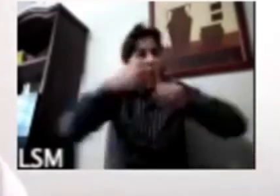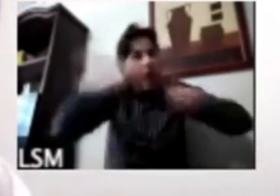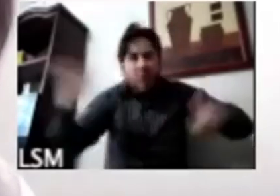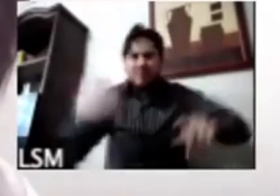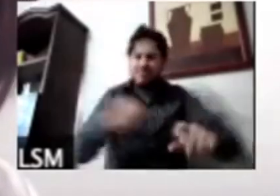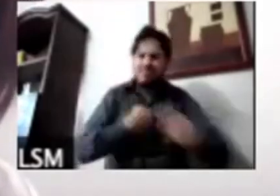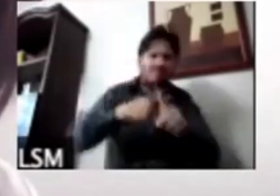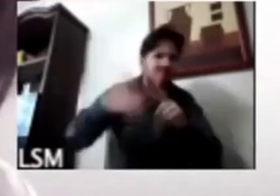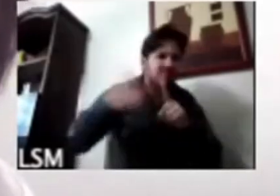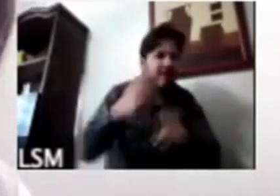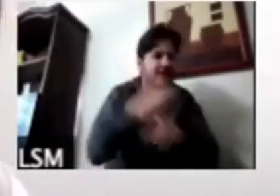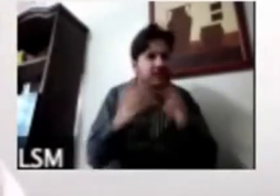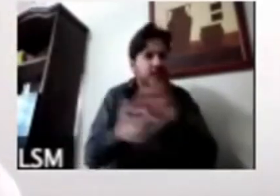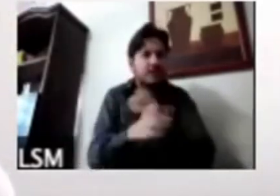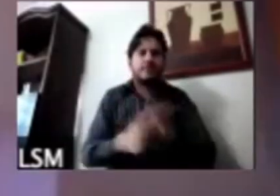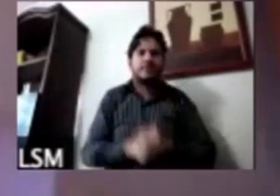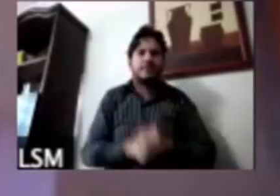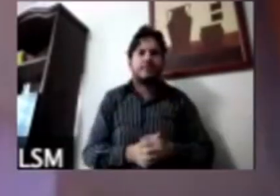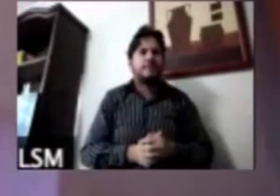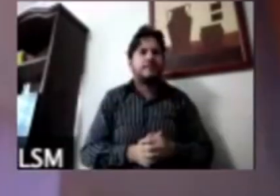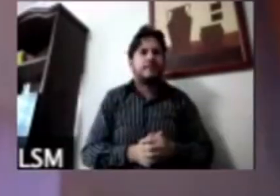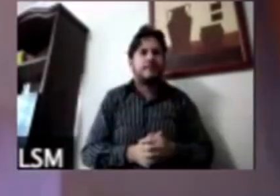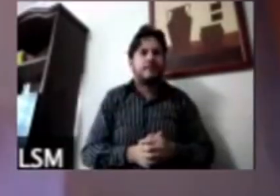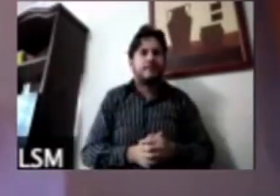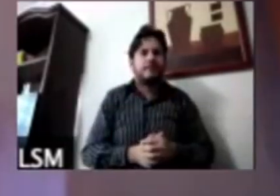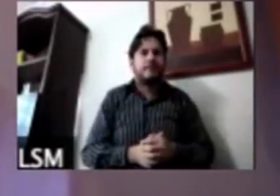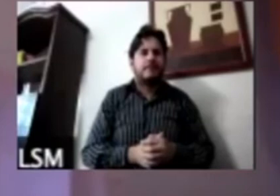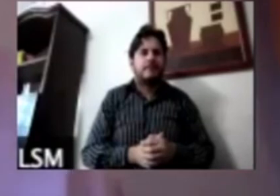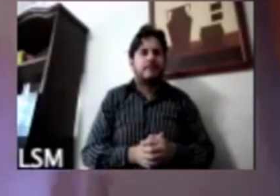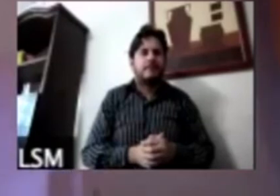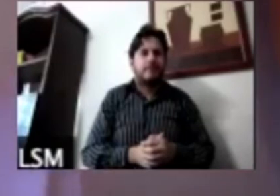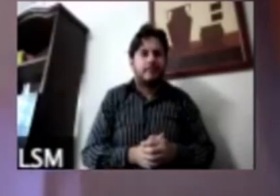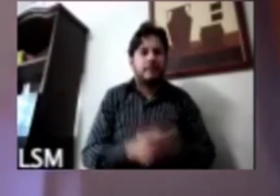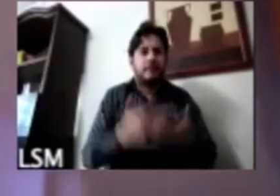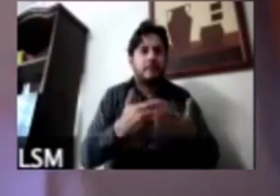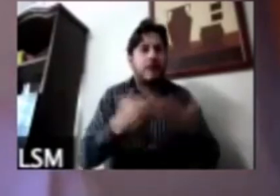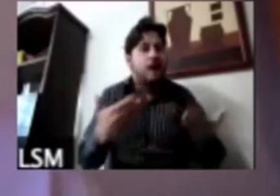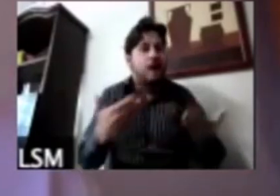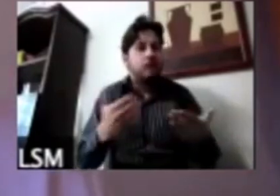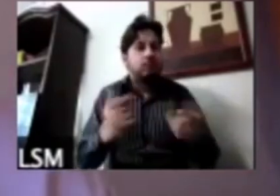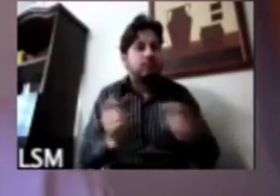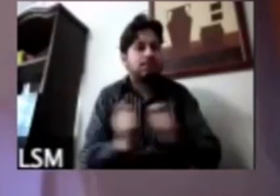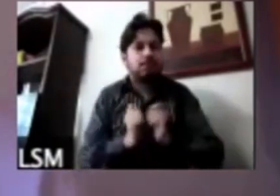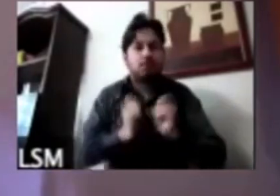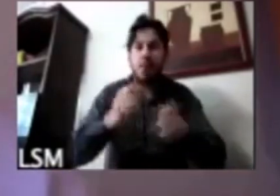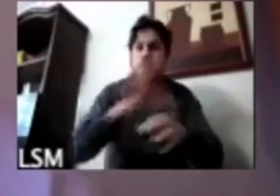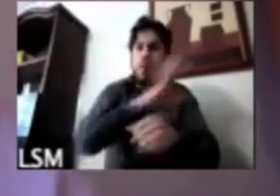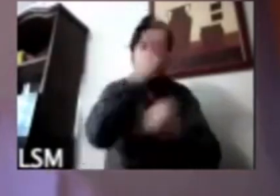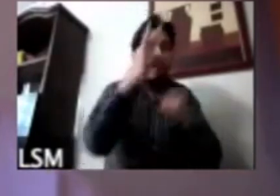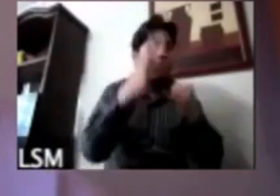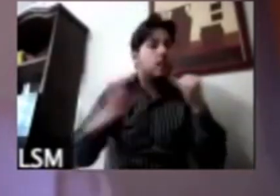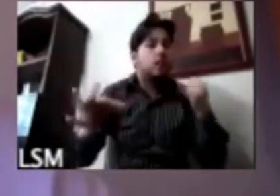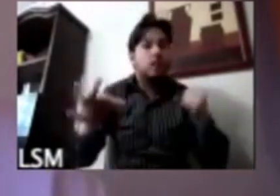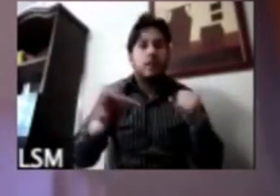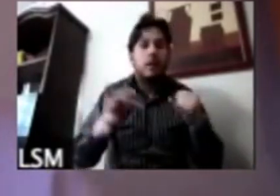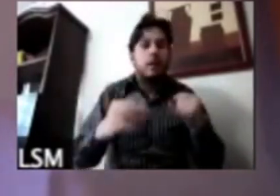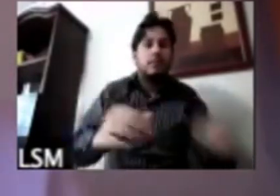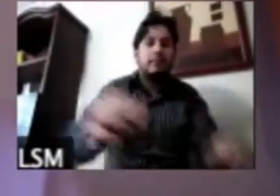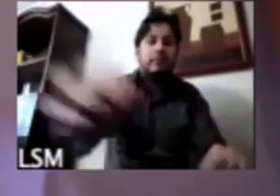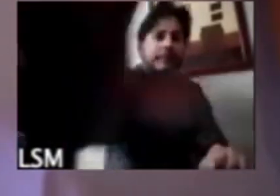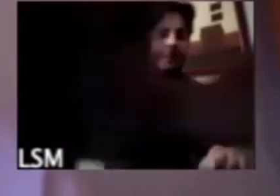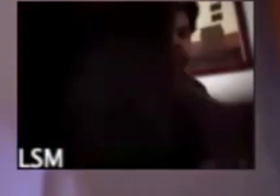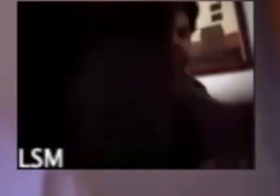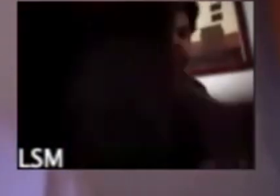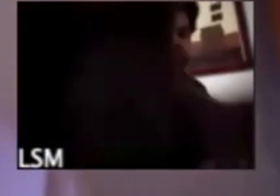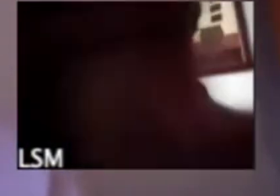tienen gracias gracias Lorena vamos a una última intervención de cierre breve en el orden